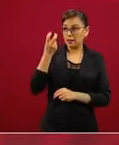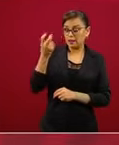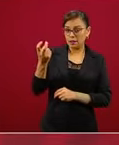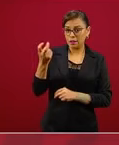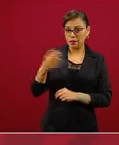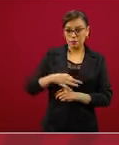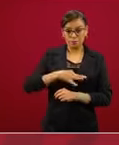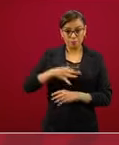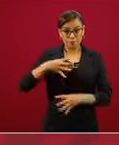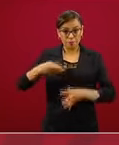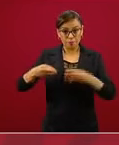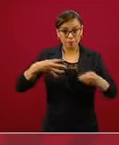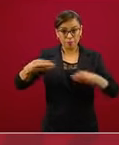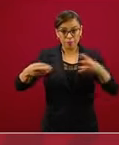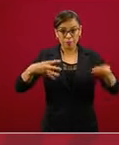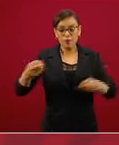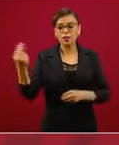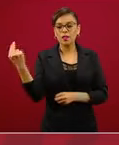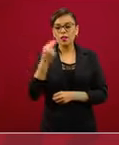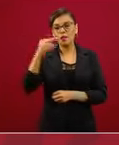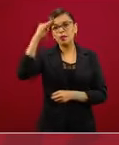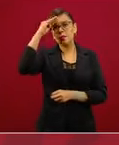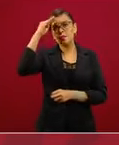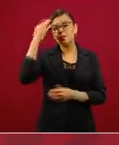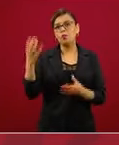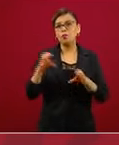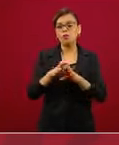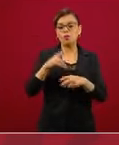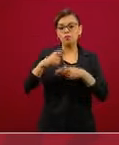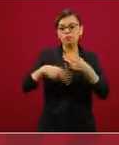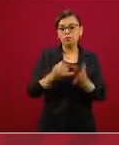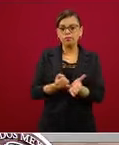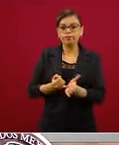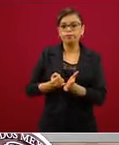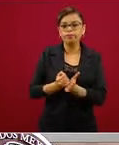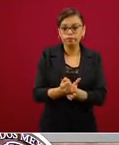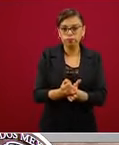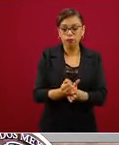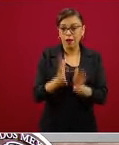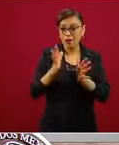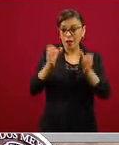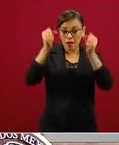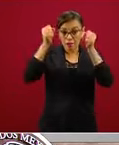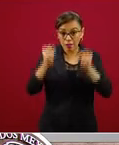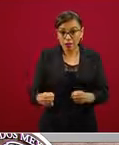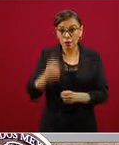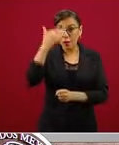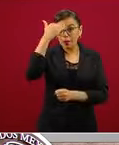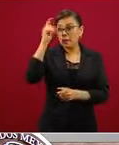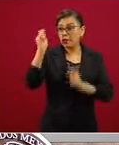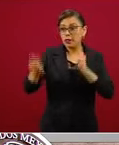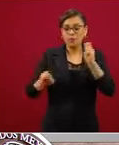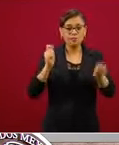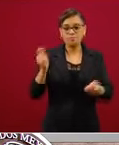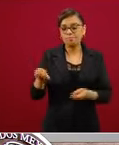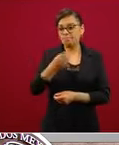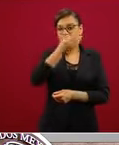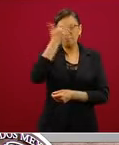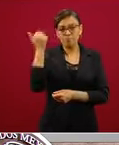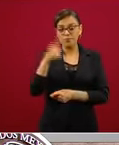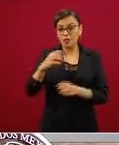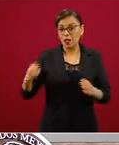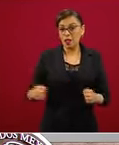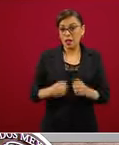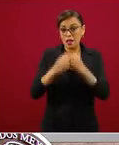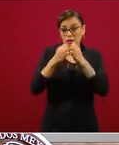pandemia, se toman siempre decisiones en un contexto de incertidumbre. Es una enfermedad emergente, es una enfermedad que